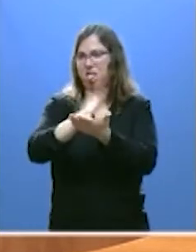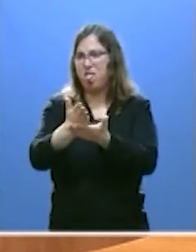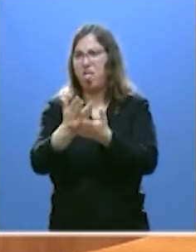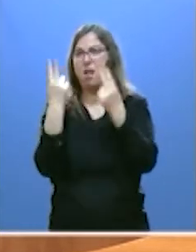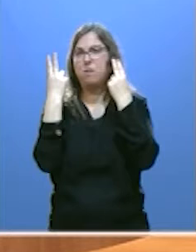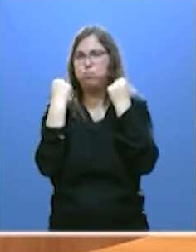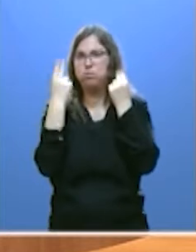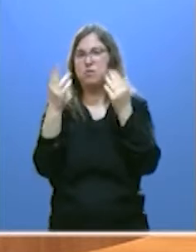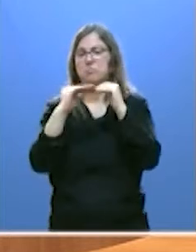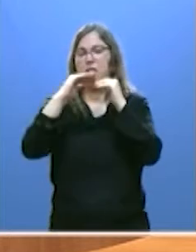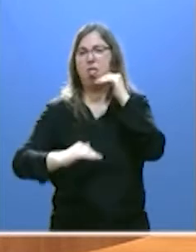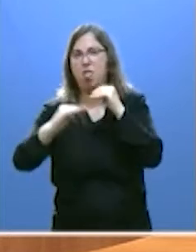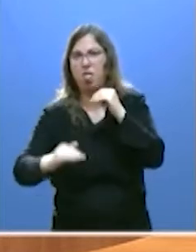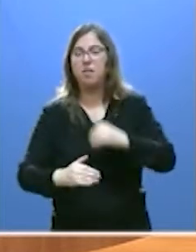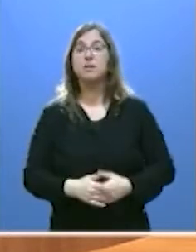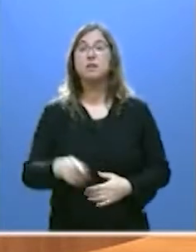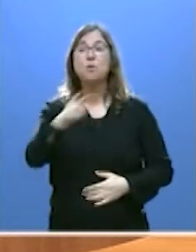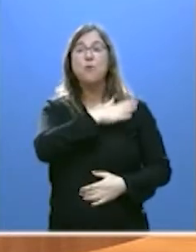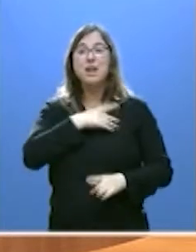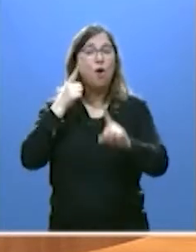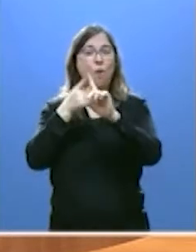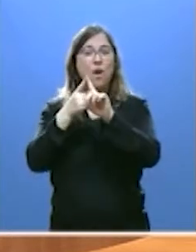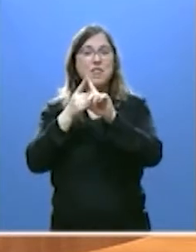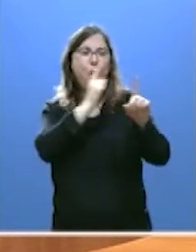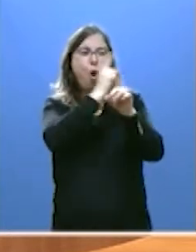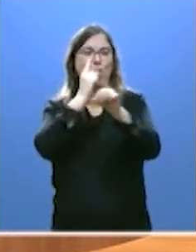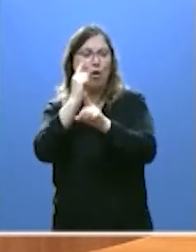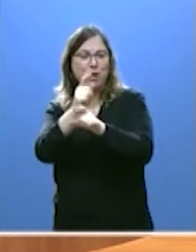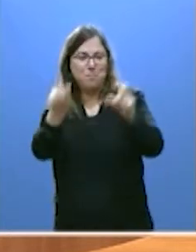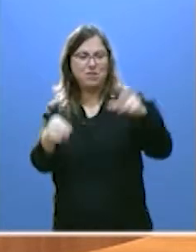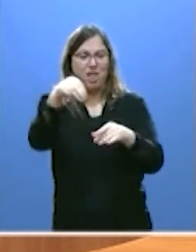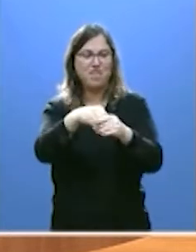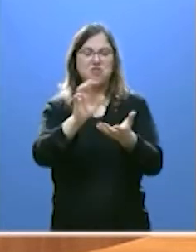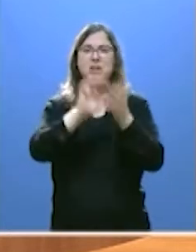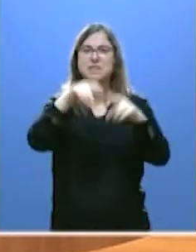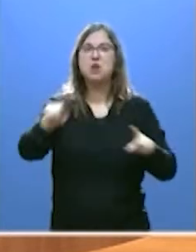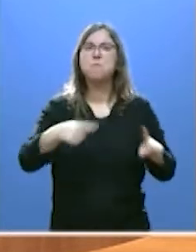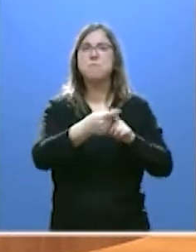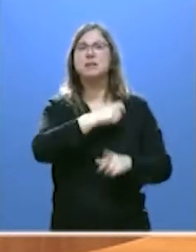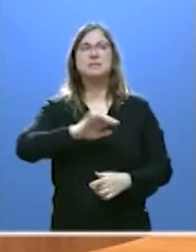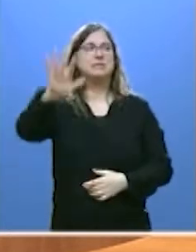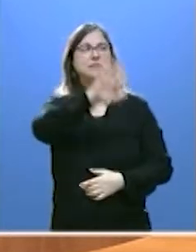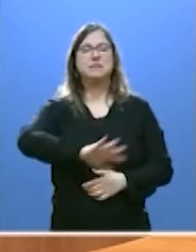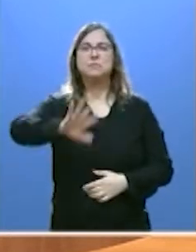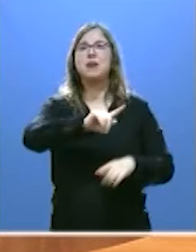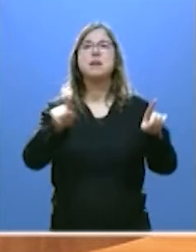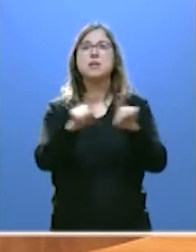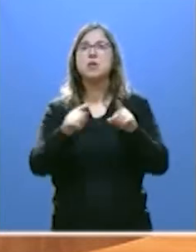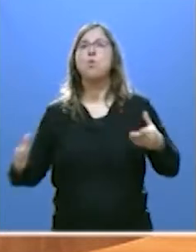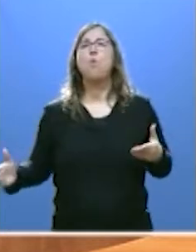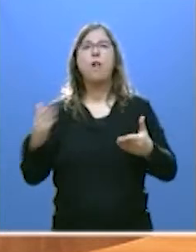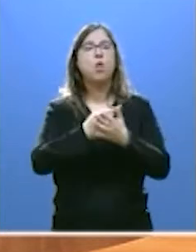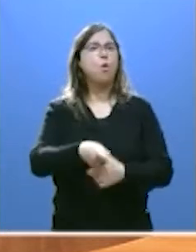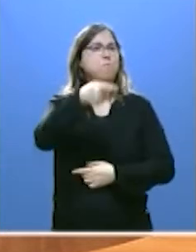sumisión. Busca enfrentar a las personas de Castilla y León y de toda España con las órdenes de